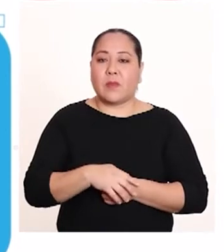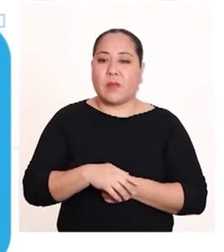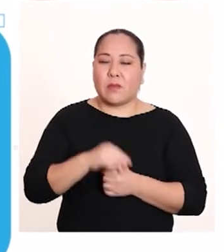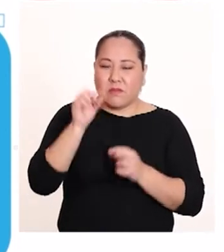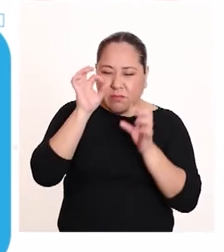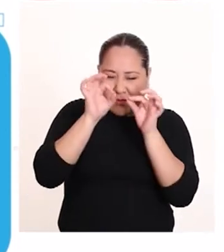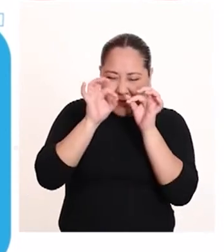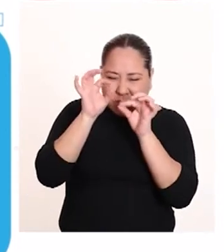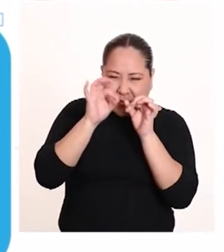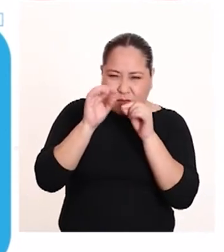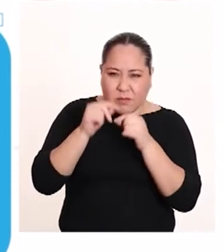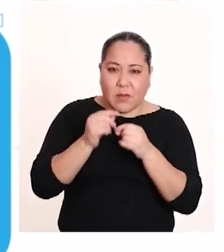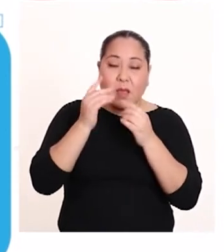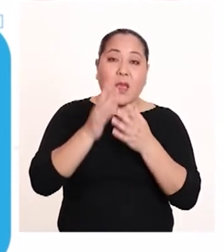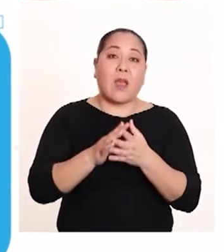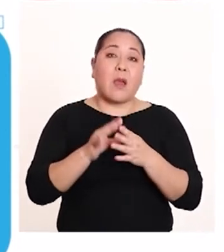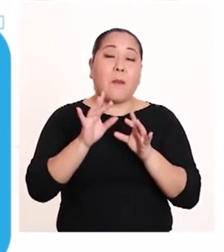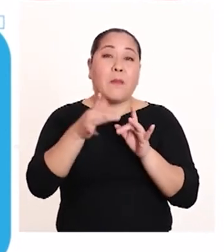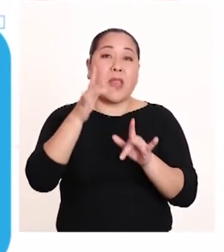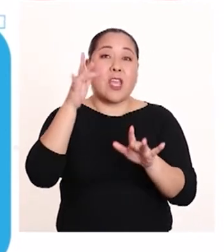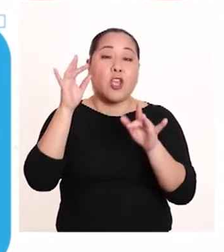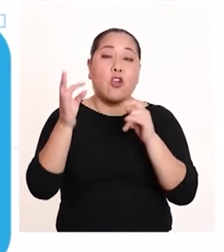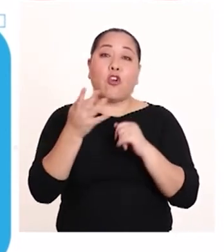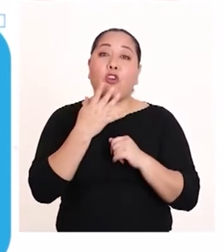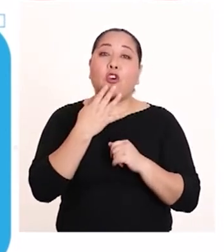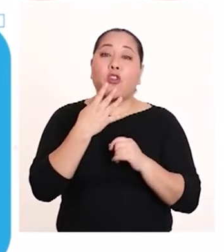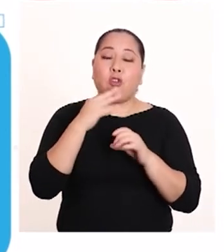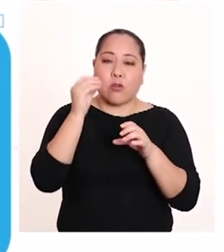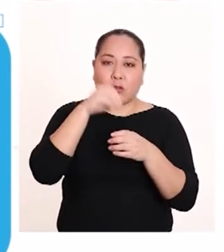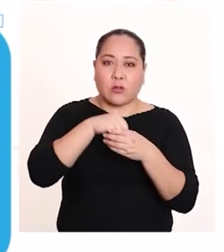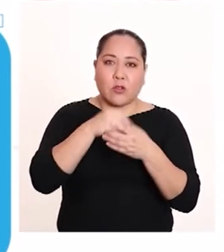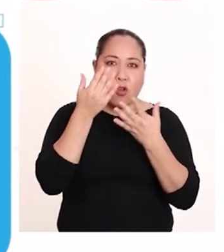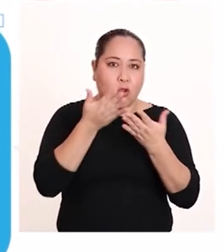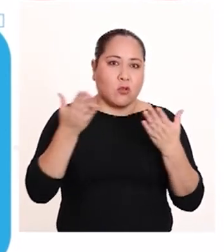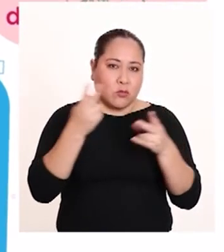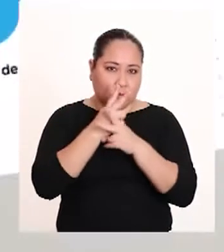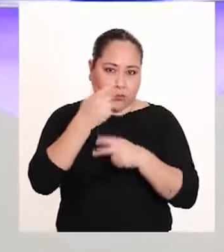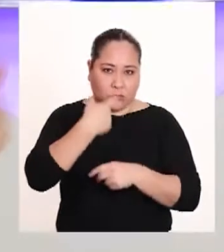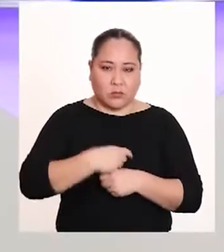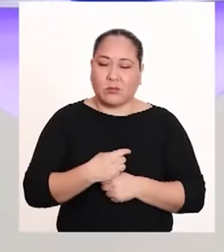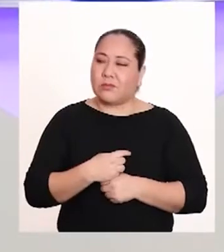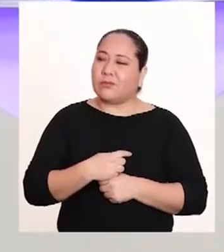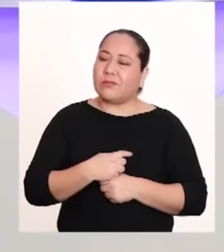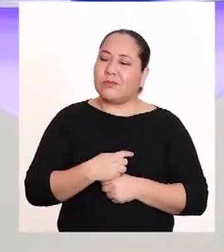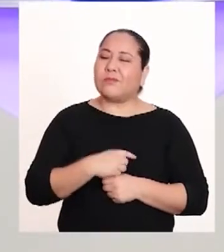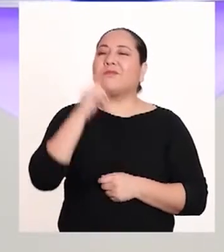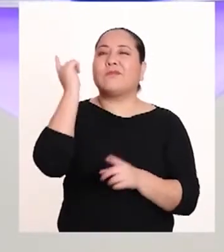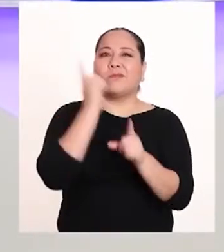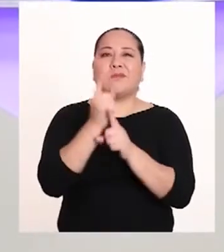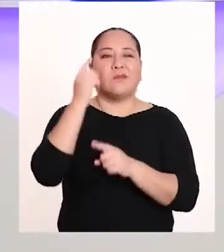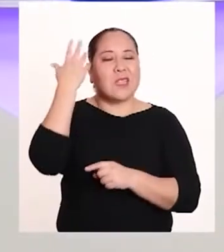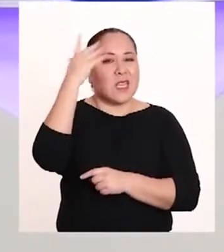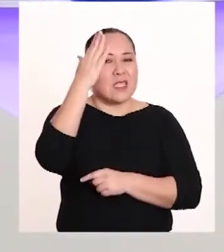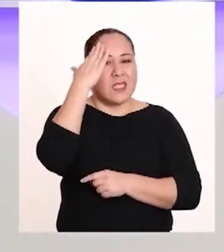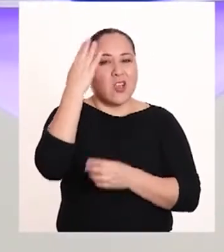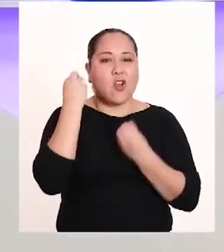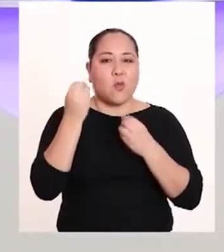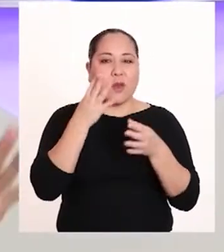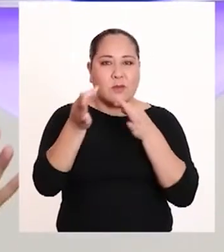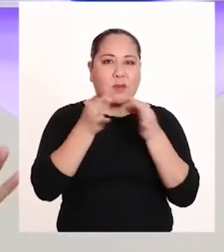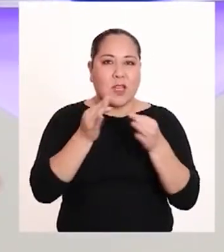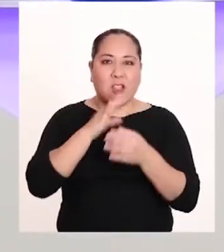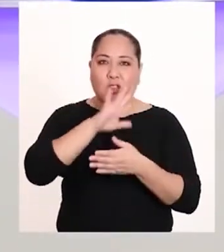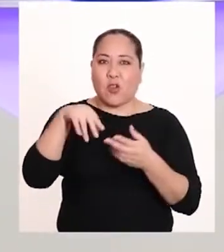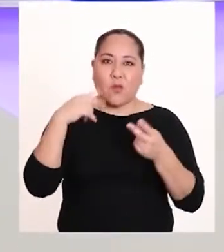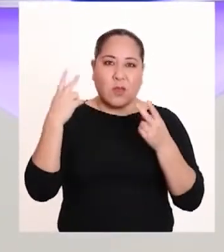para darle brillo, color y relleno a productos de cuidado personal. Ajá, creo que ya tengo cómo explicarles a